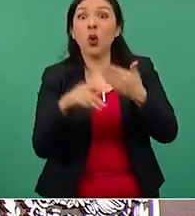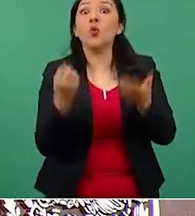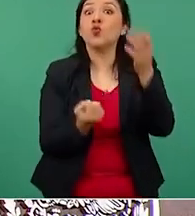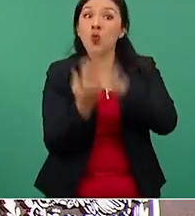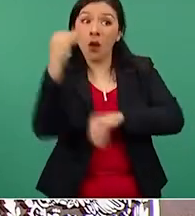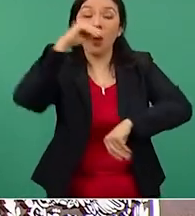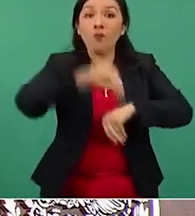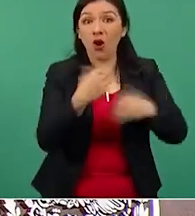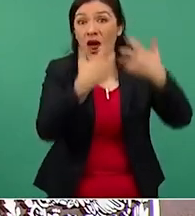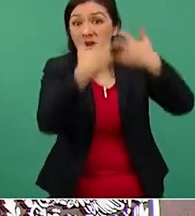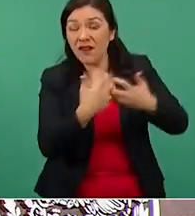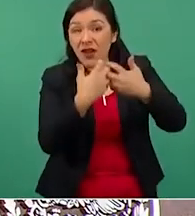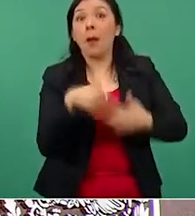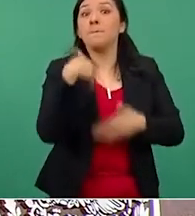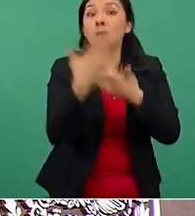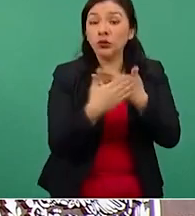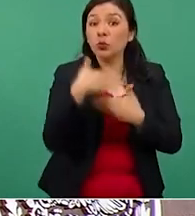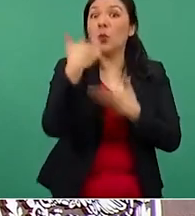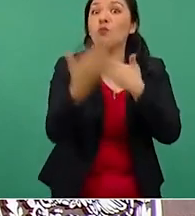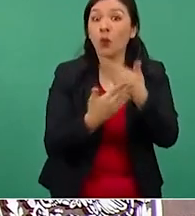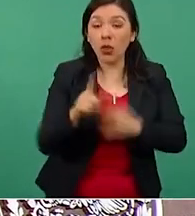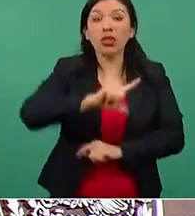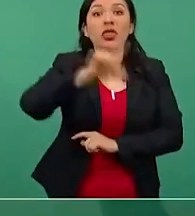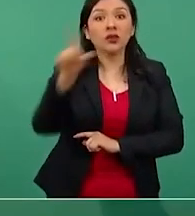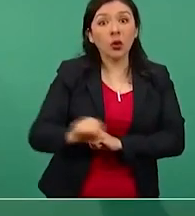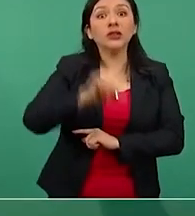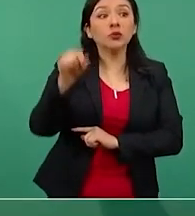viene, y consigan el terreno.